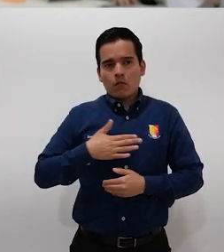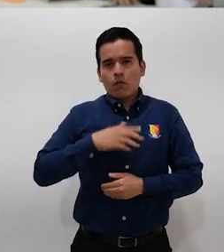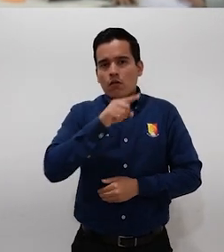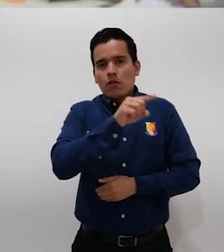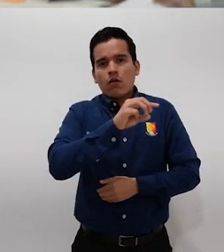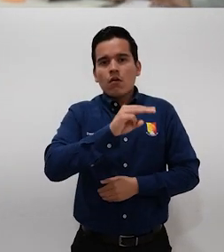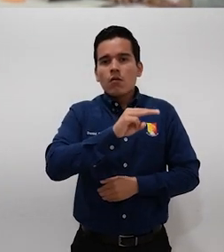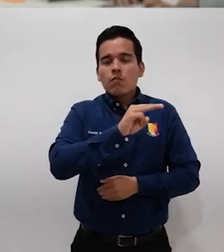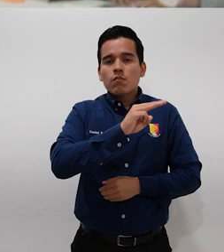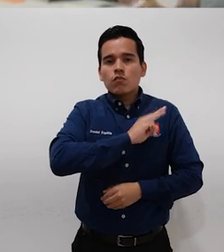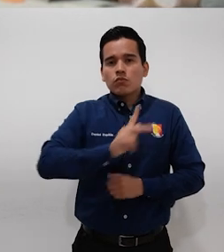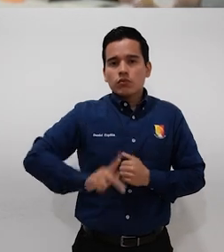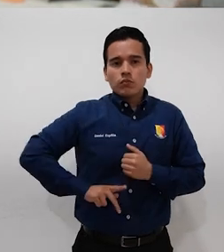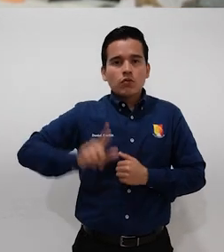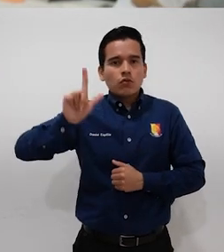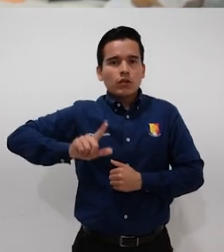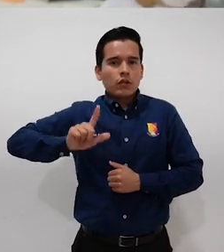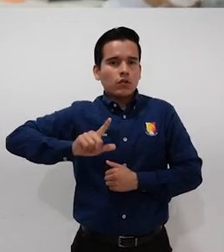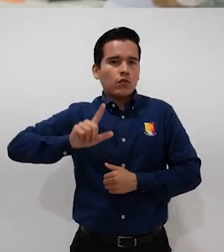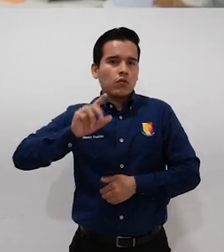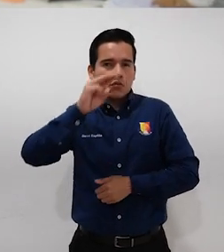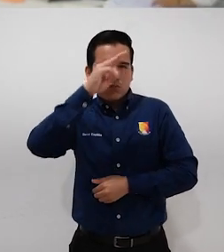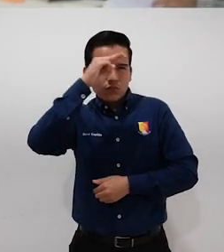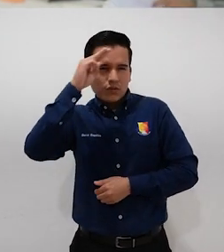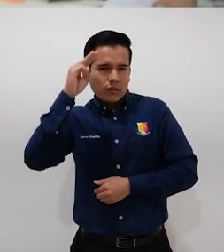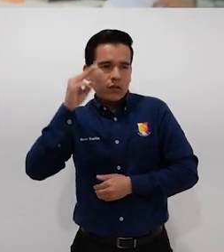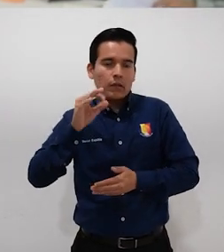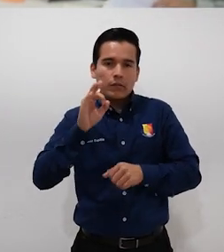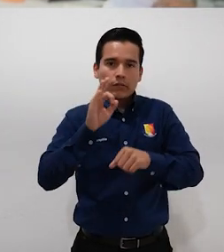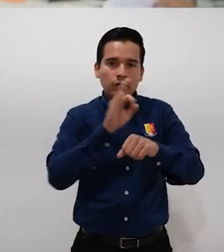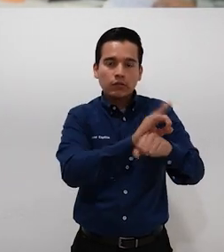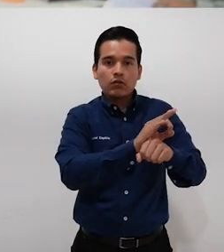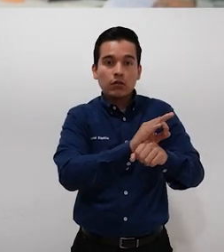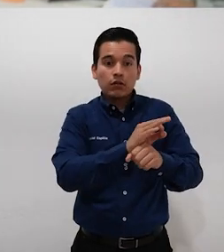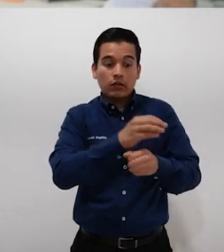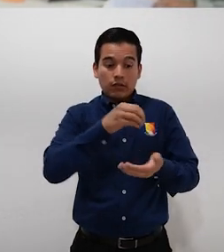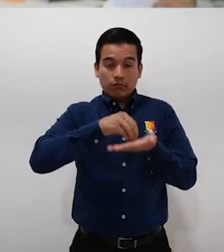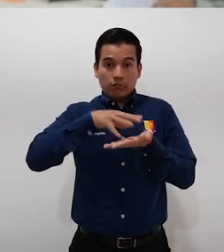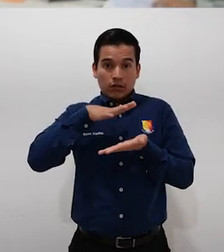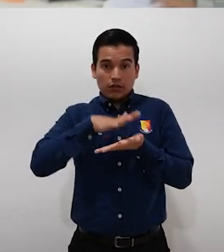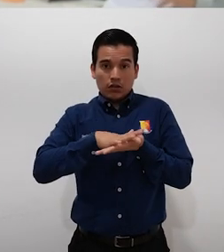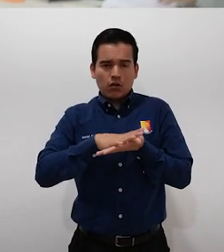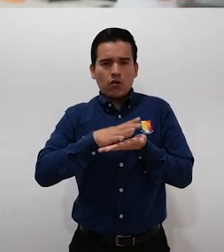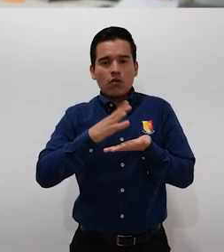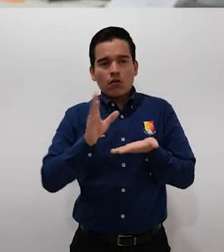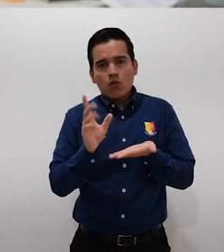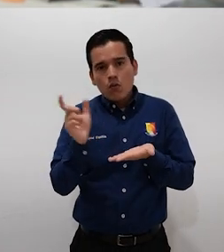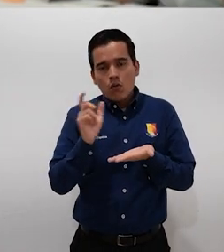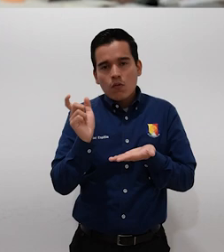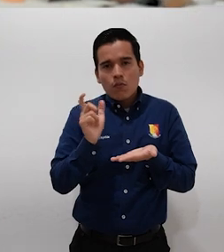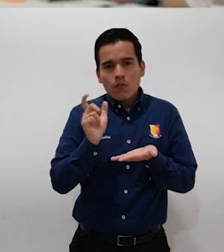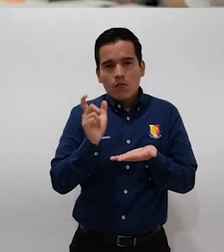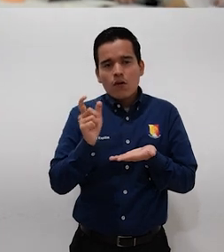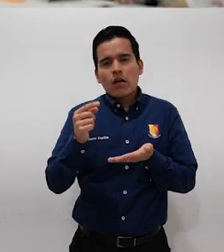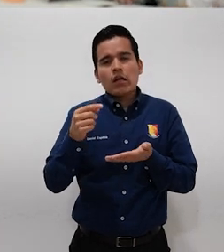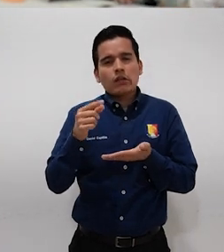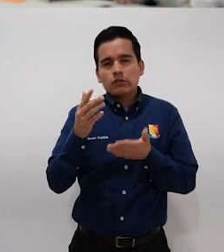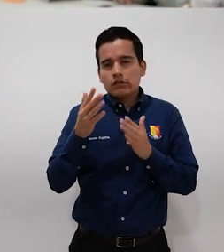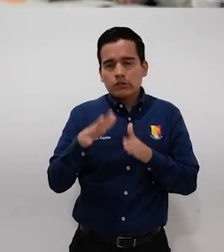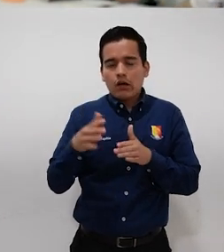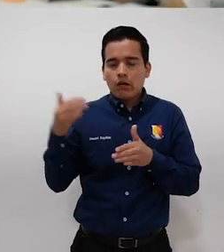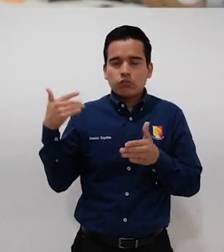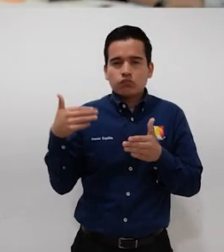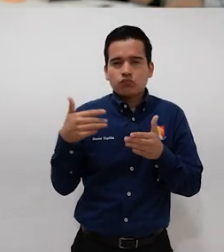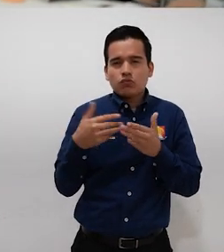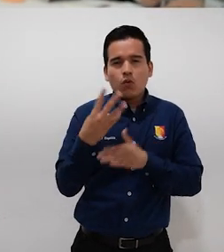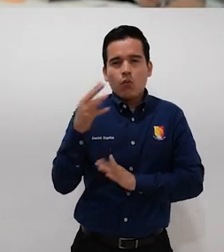municipios de Loreto y de Mulejé para que pudieran ser consideradas, si no en este presupuesto, que ya está por demás avanzado, vamos